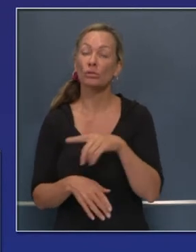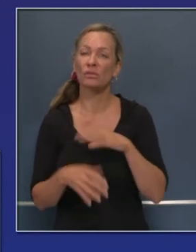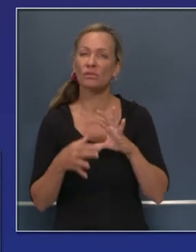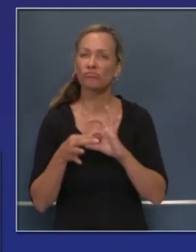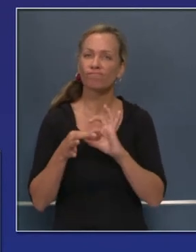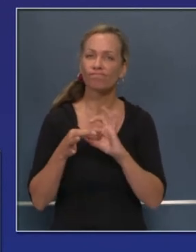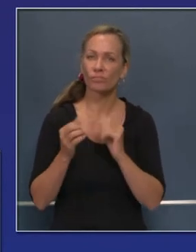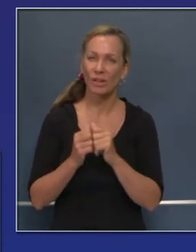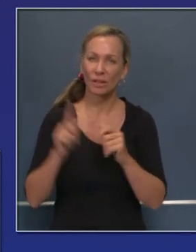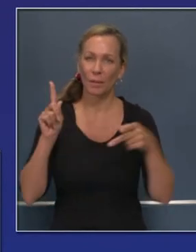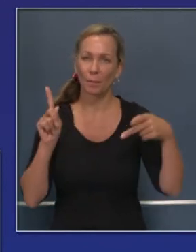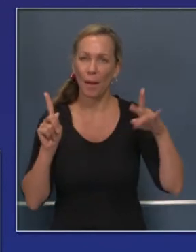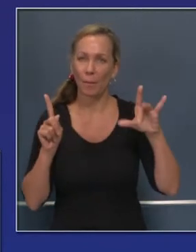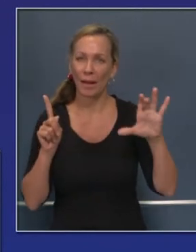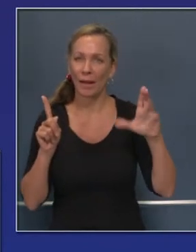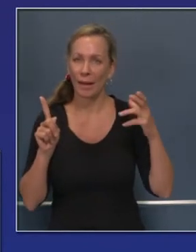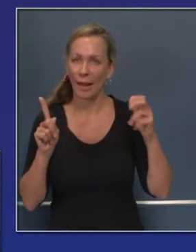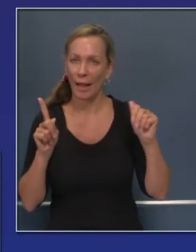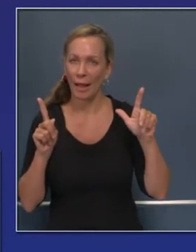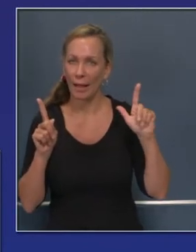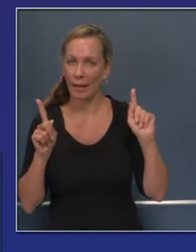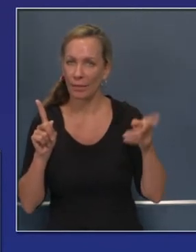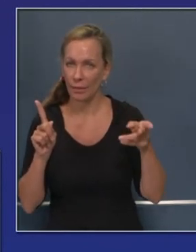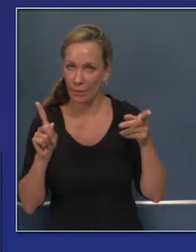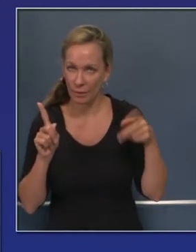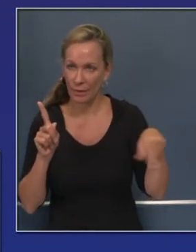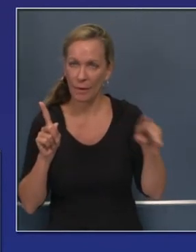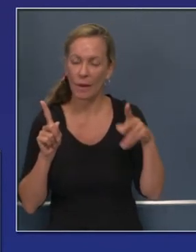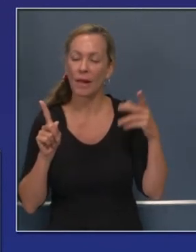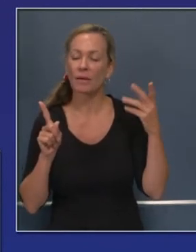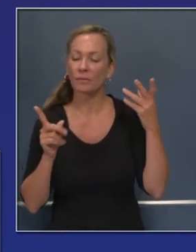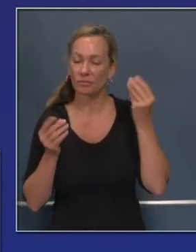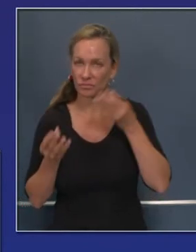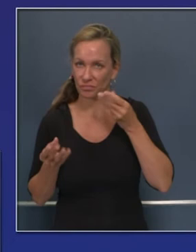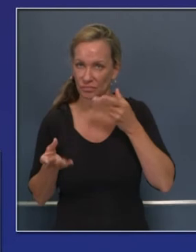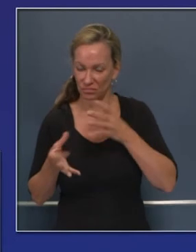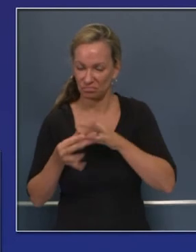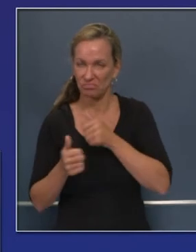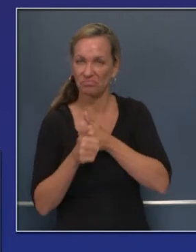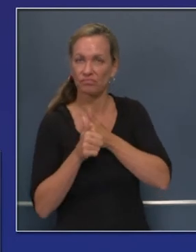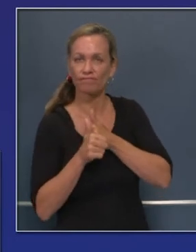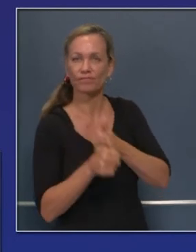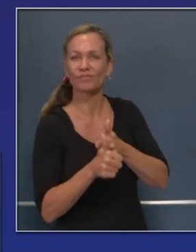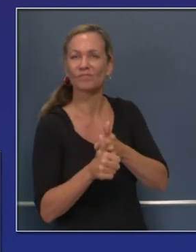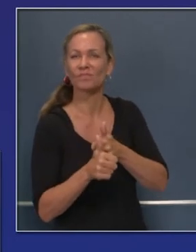esa información. Pero ahora estoy muy contento de poder decir que lo vi en acción. Y también quiero decir esto.